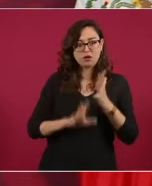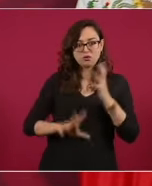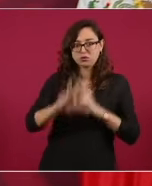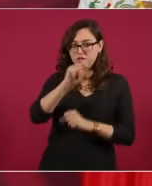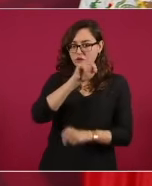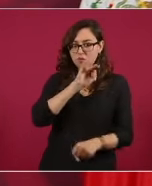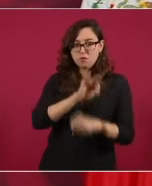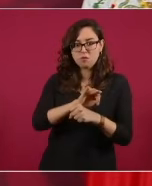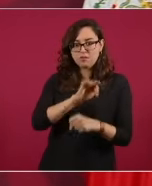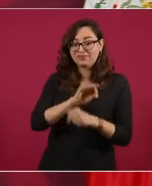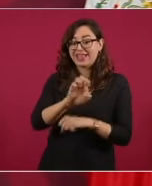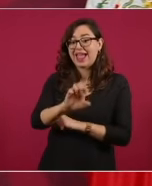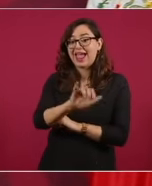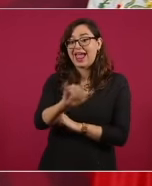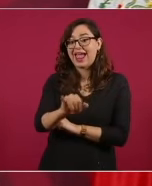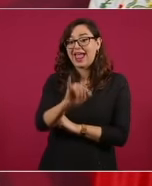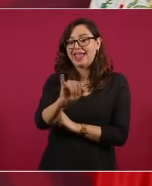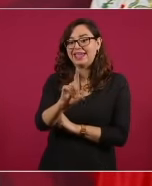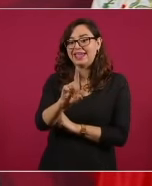el ejido no se podía vender.